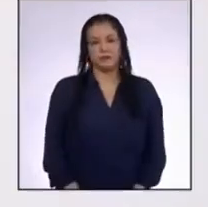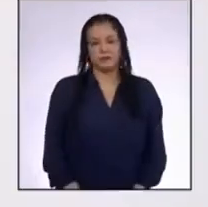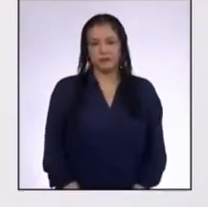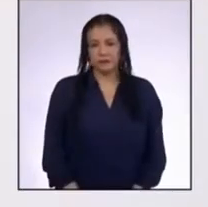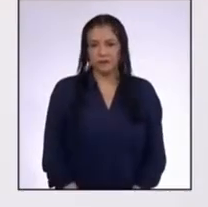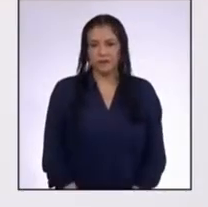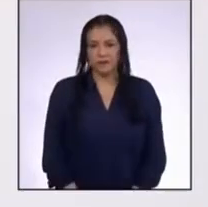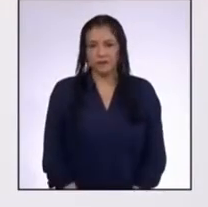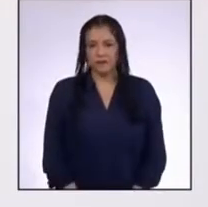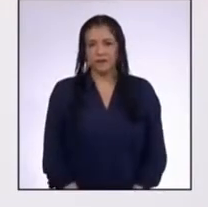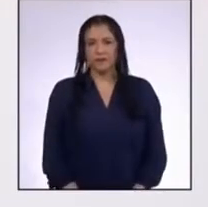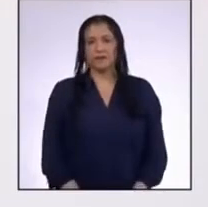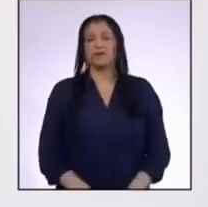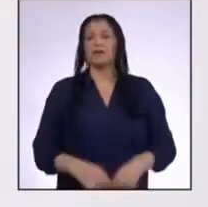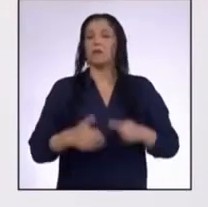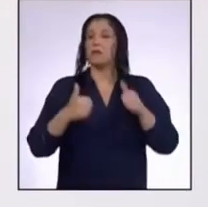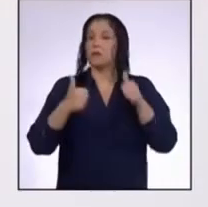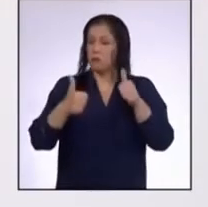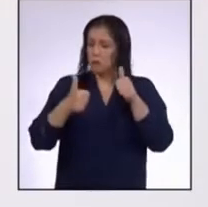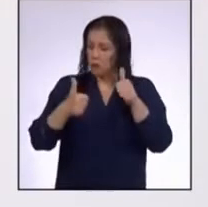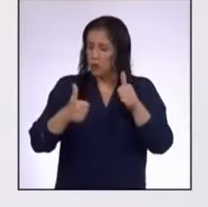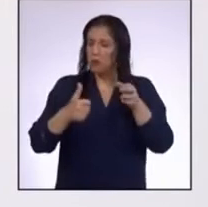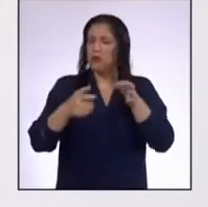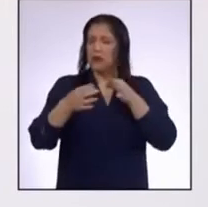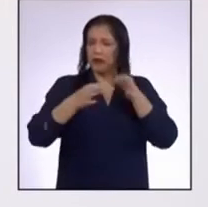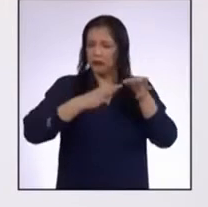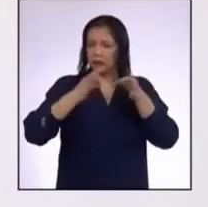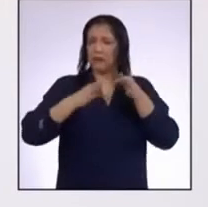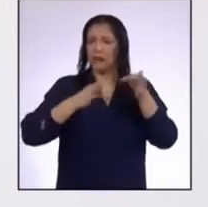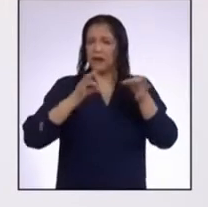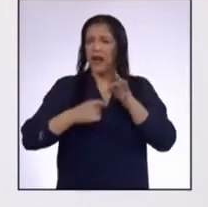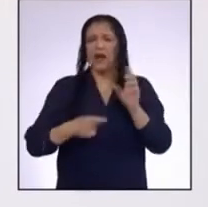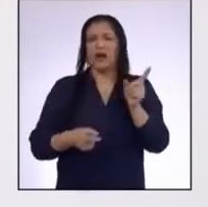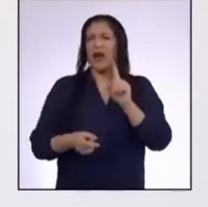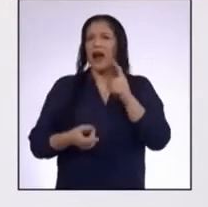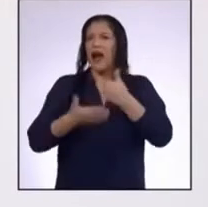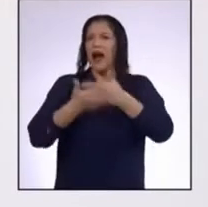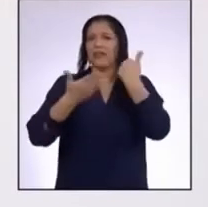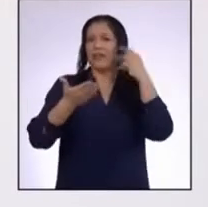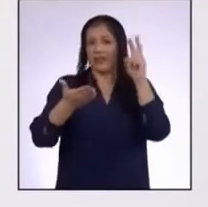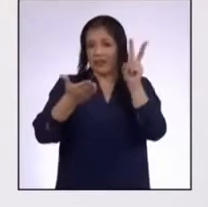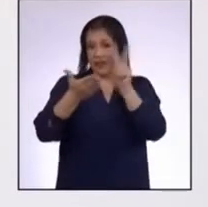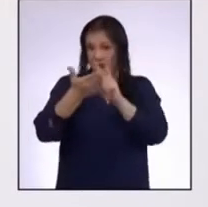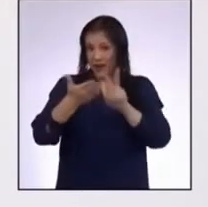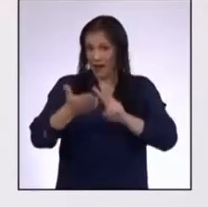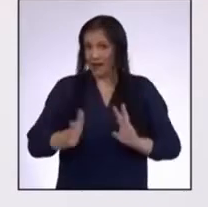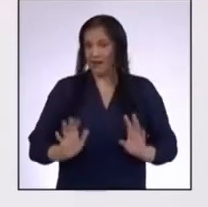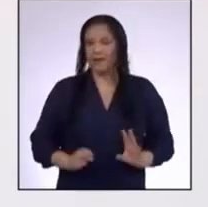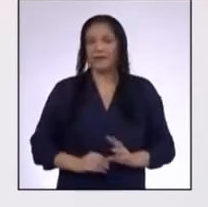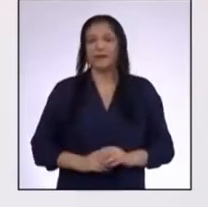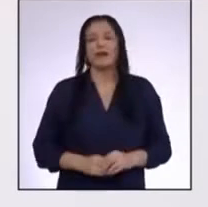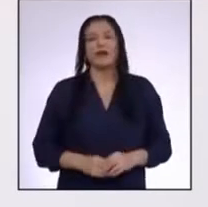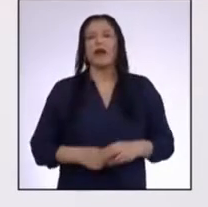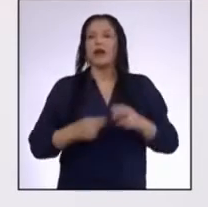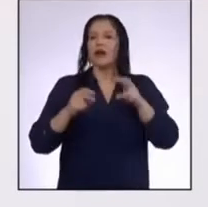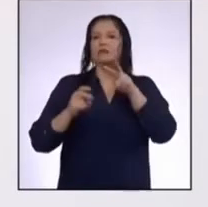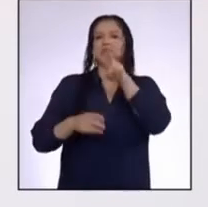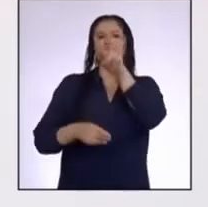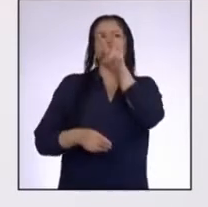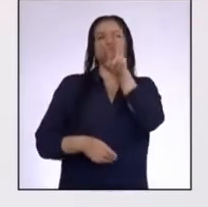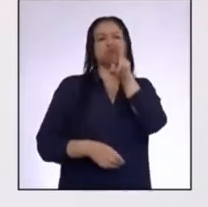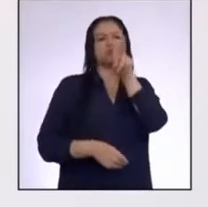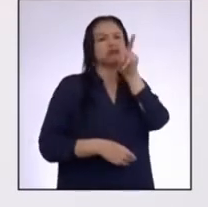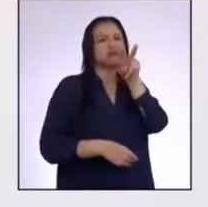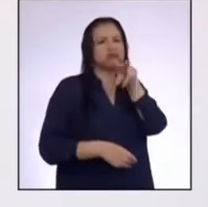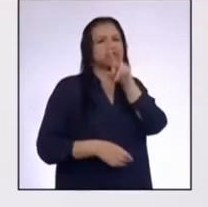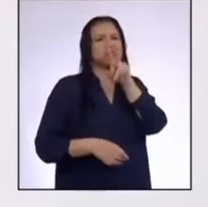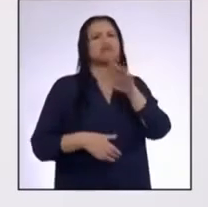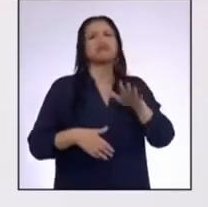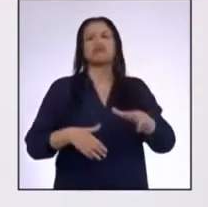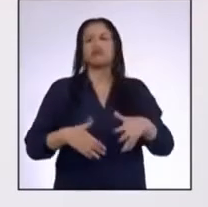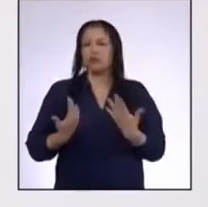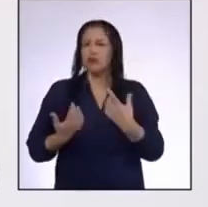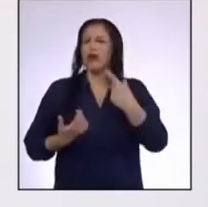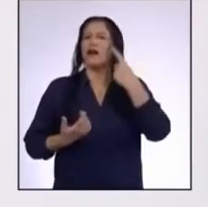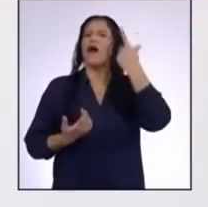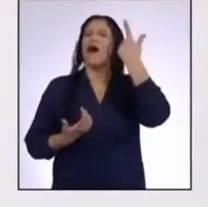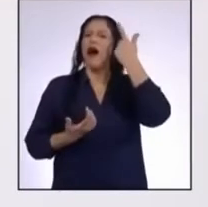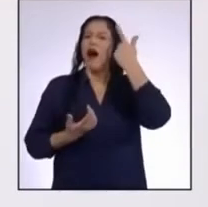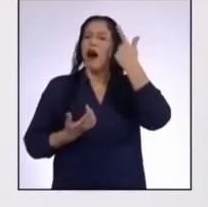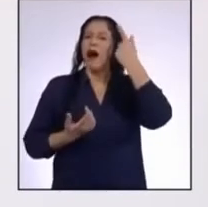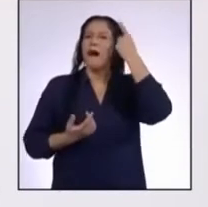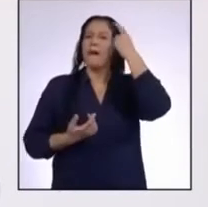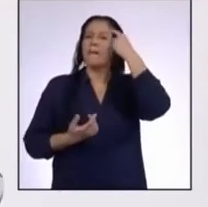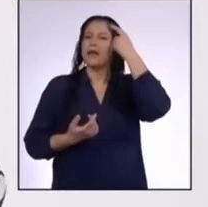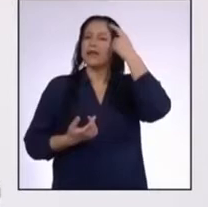Han dado un buen paso sin necesidad de leer el texto Y observándolo, pudieron predecir